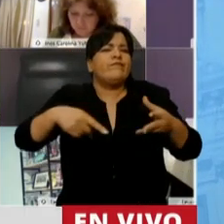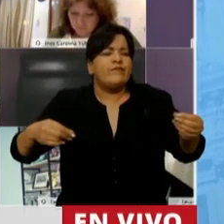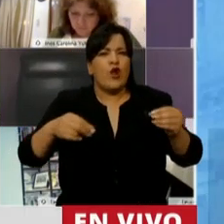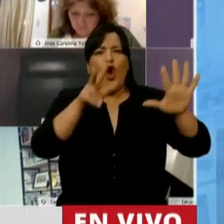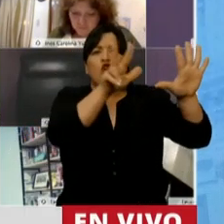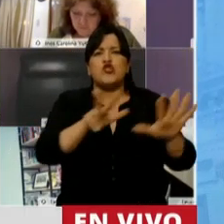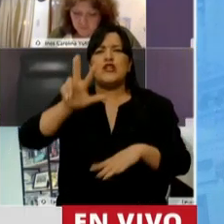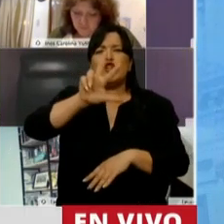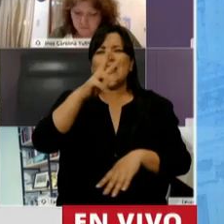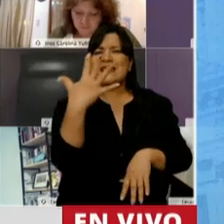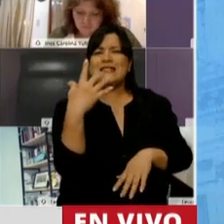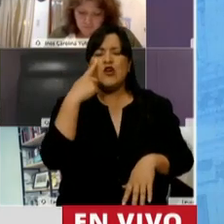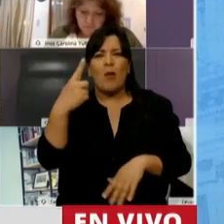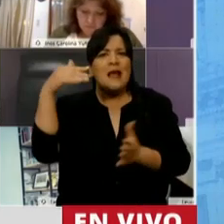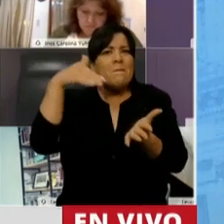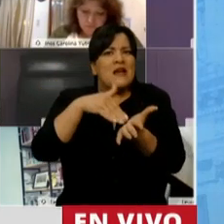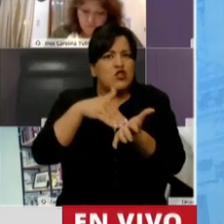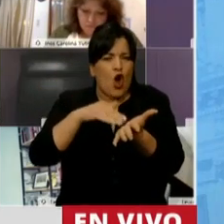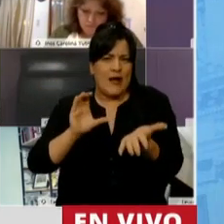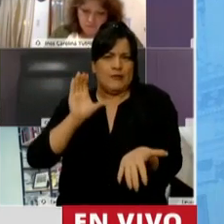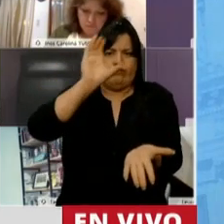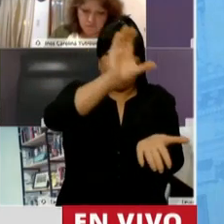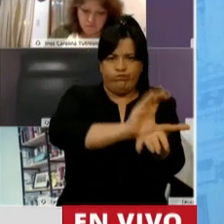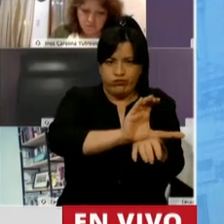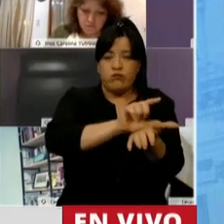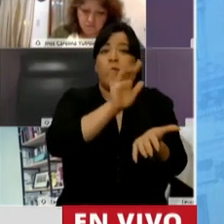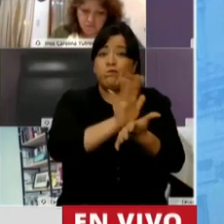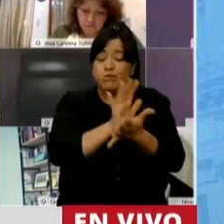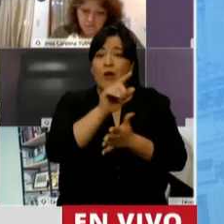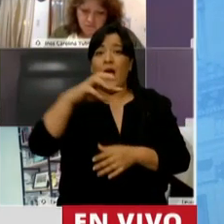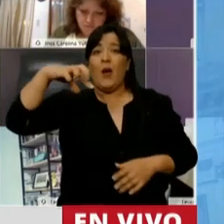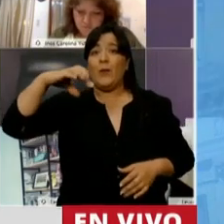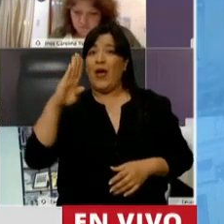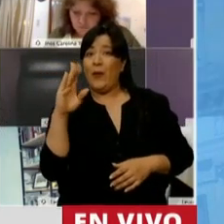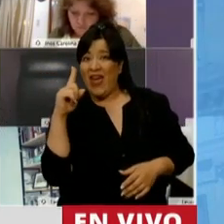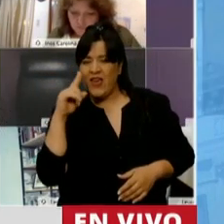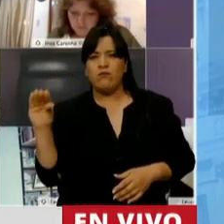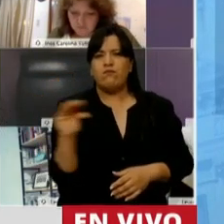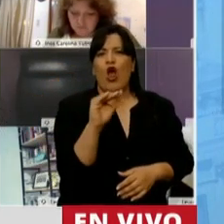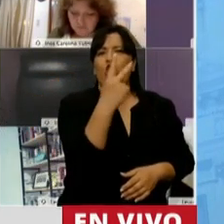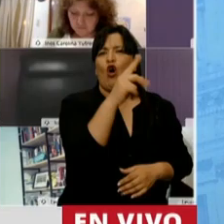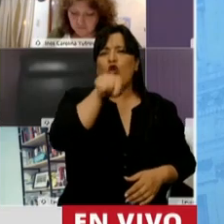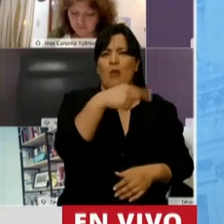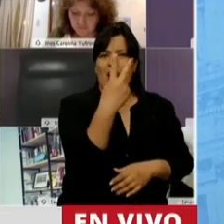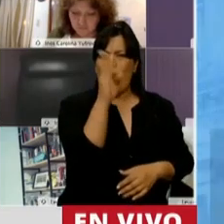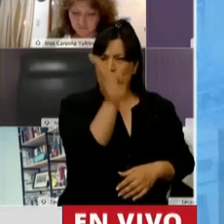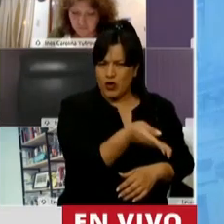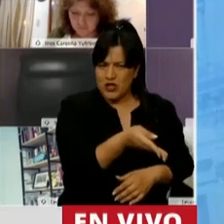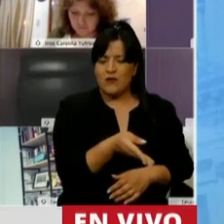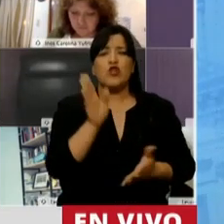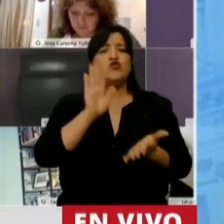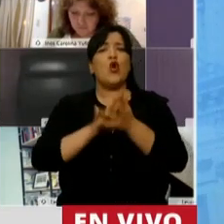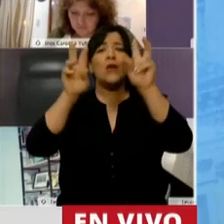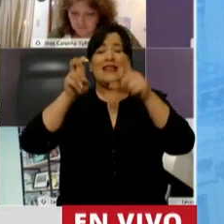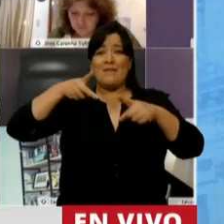835 mil millones. Esto es el 2,2% del PBI. En innovación